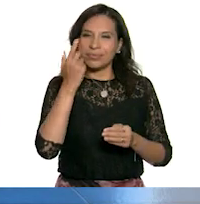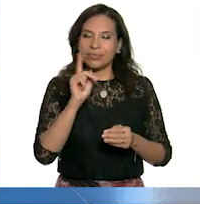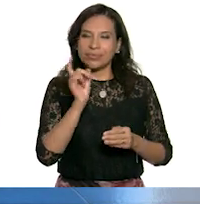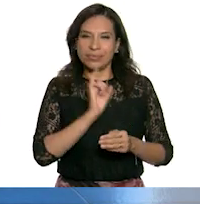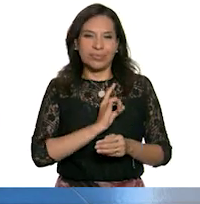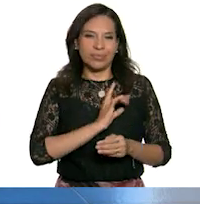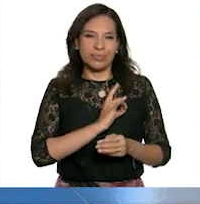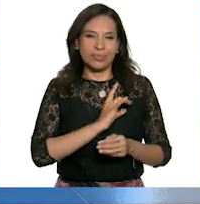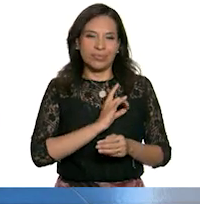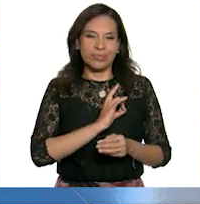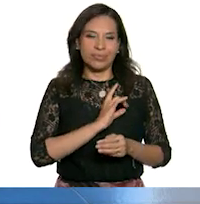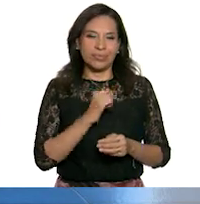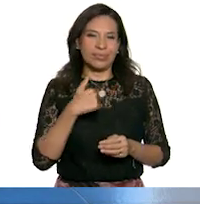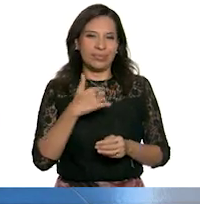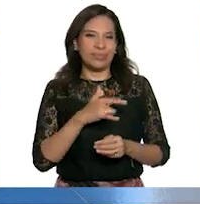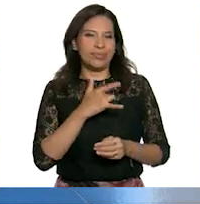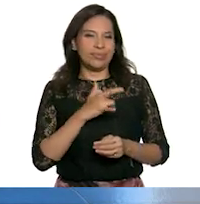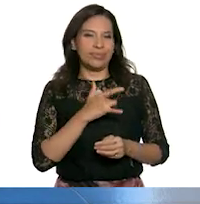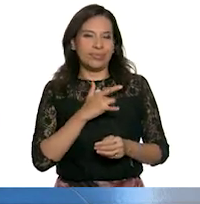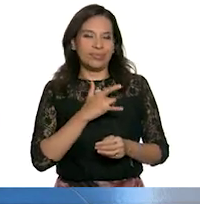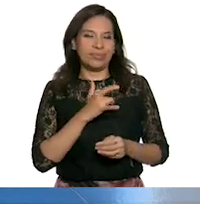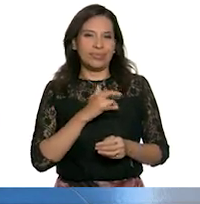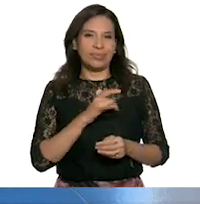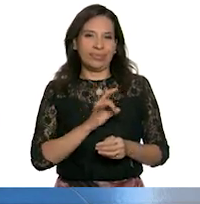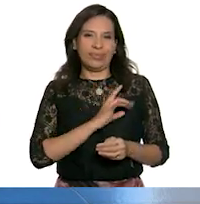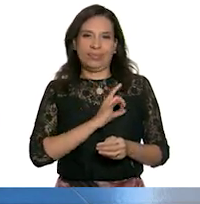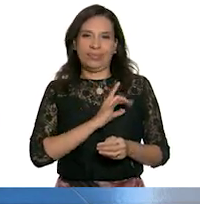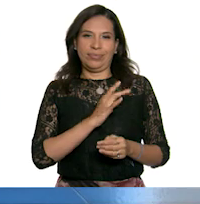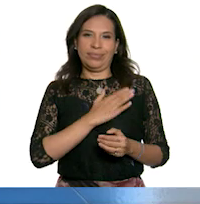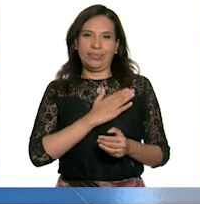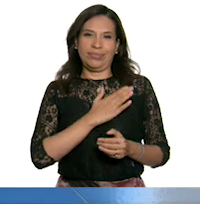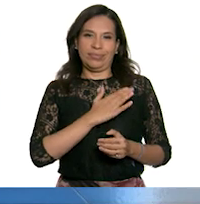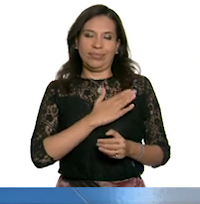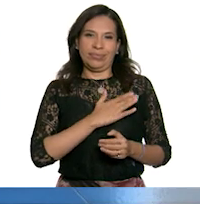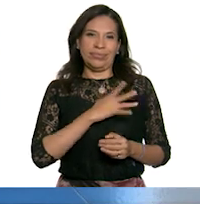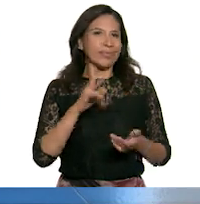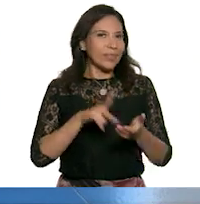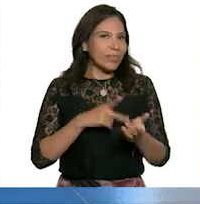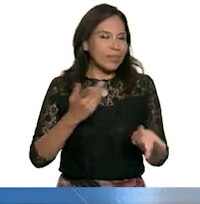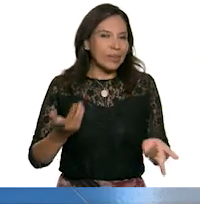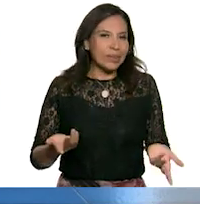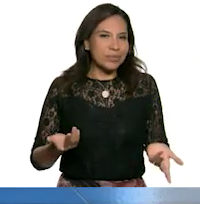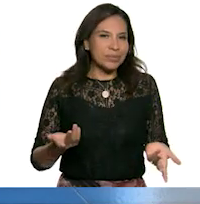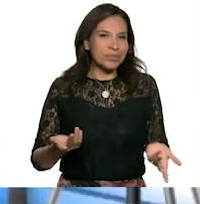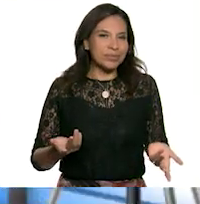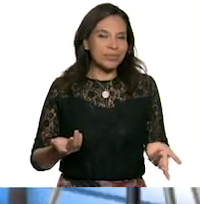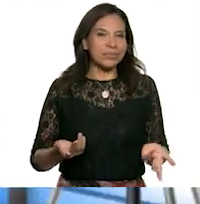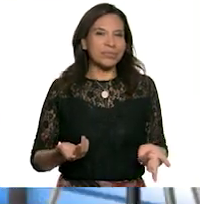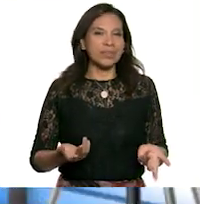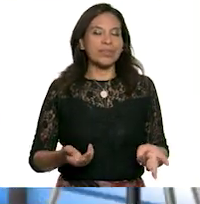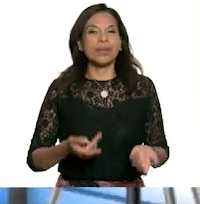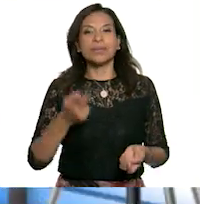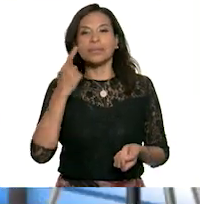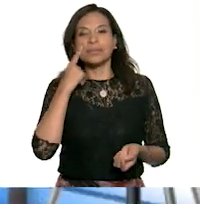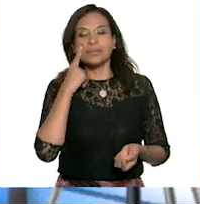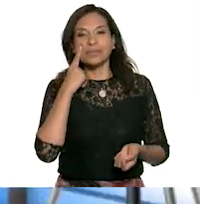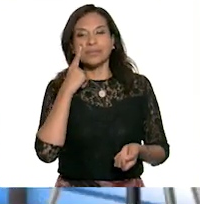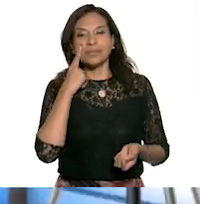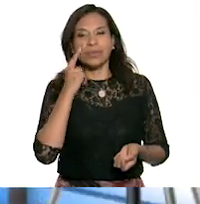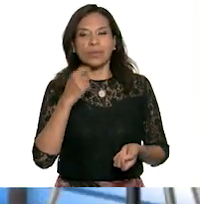¡Ay! Estás haciendo que aumenten los latidos de mi corazón de nuevo. ¡Ay! Pues es que